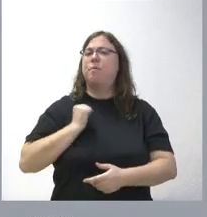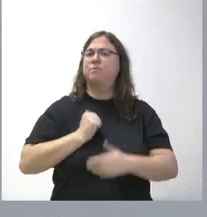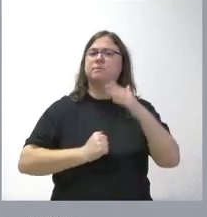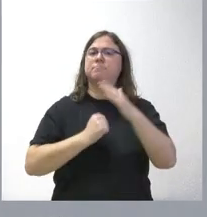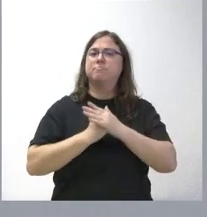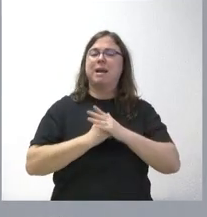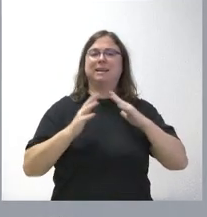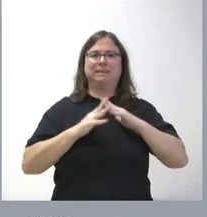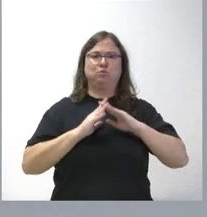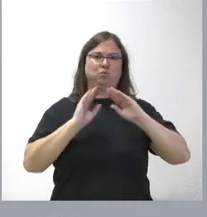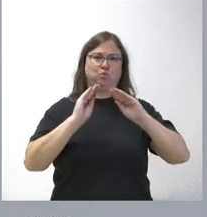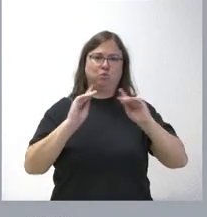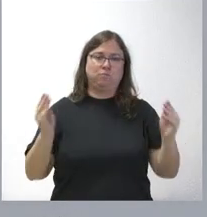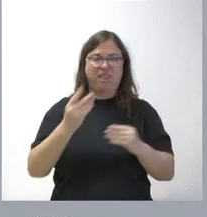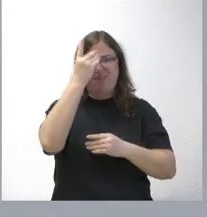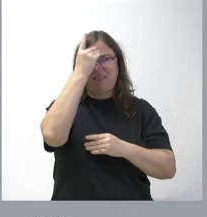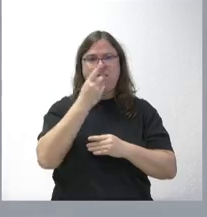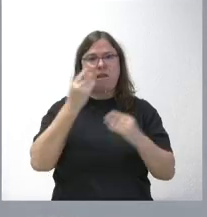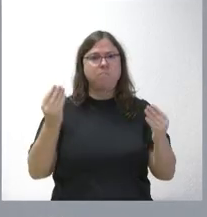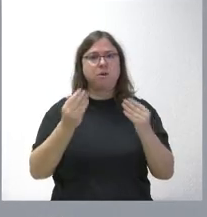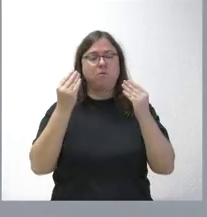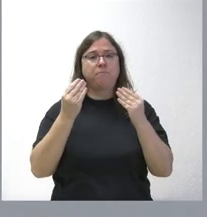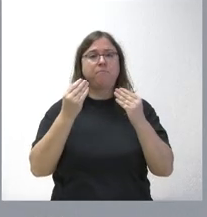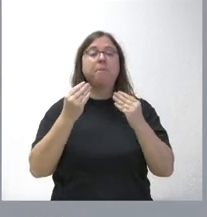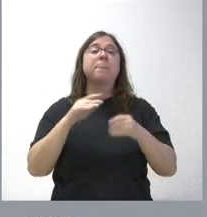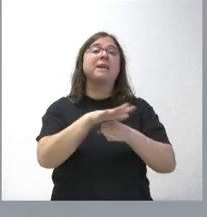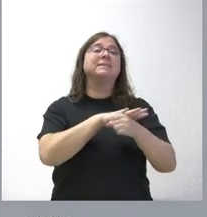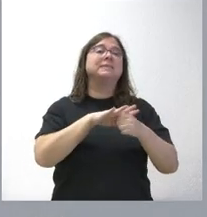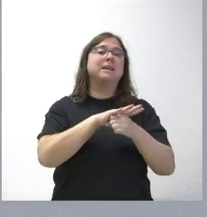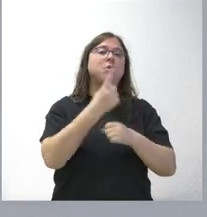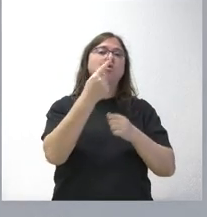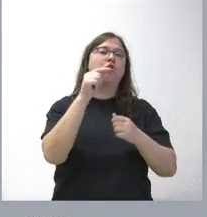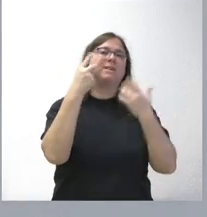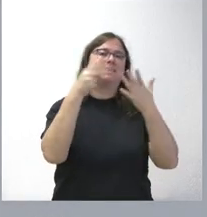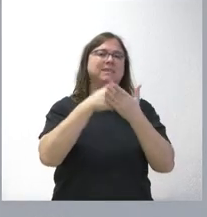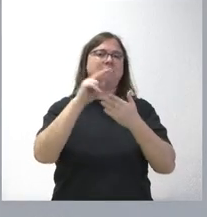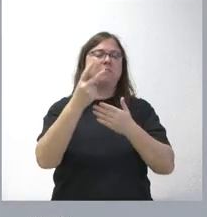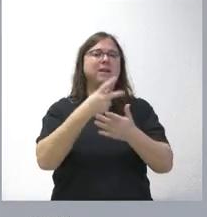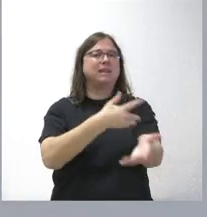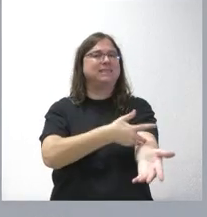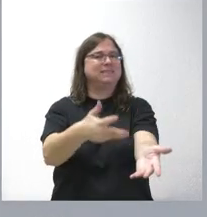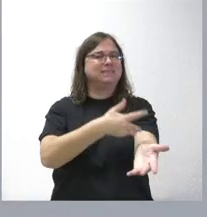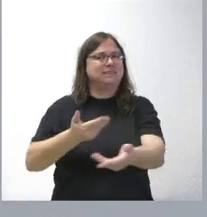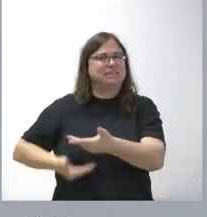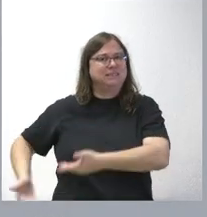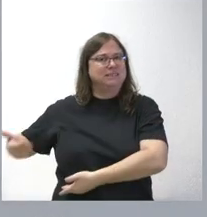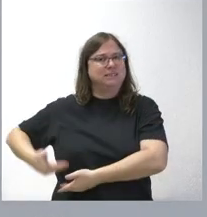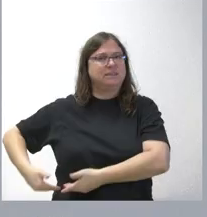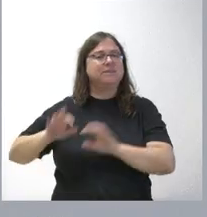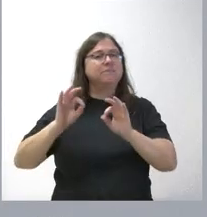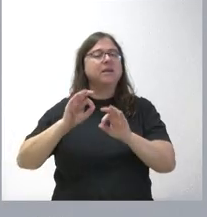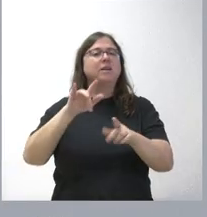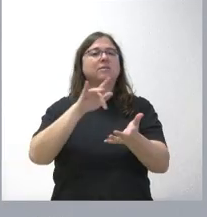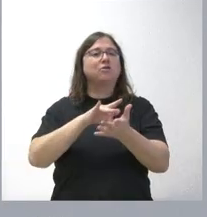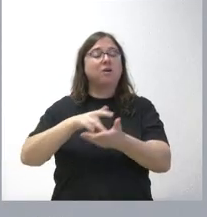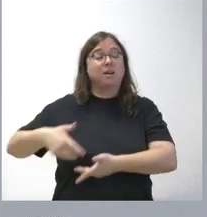infraestructura digital. En el ámbito sanitario, 1,7 millones de euros para hemodiálisis extrahospitalaria de pacientes en el área de